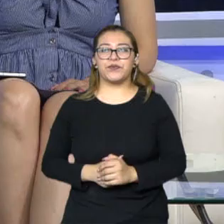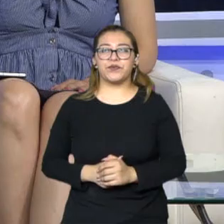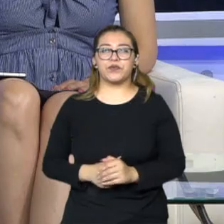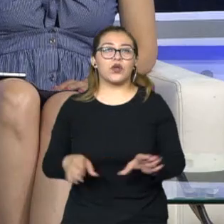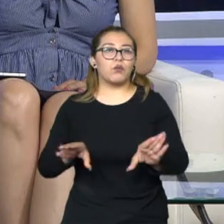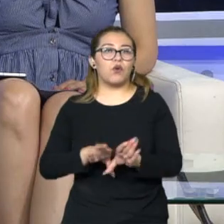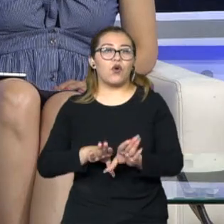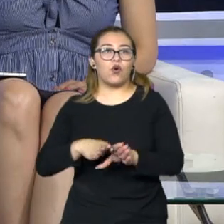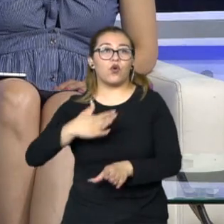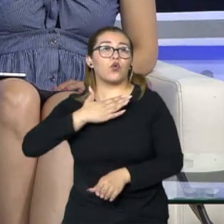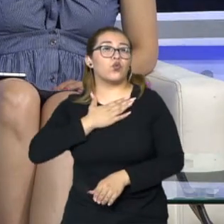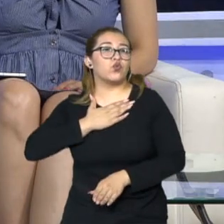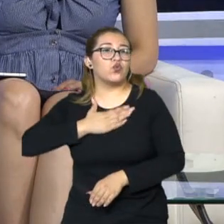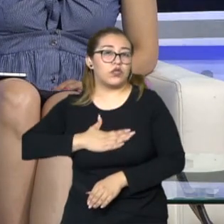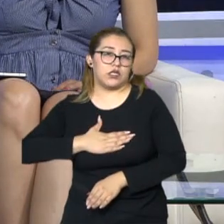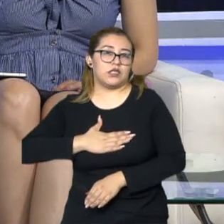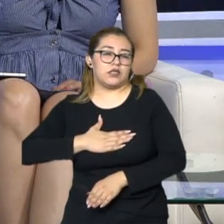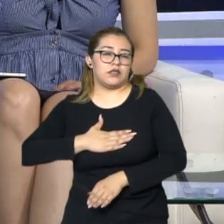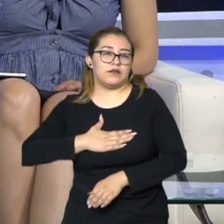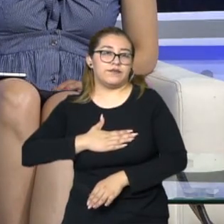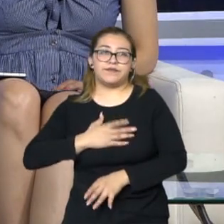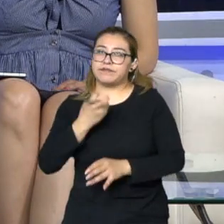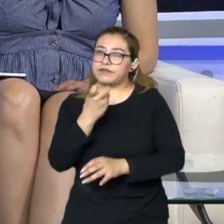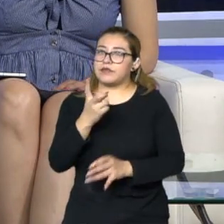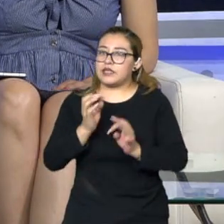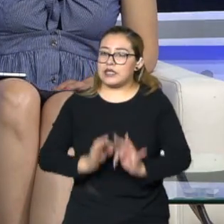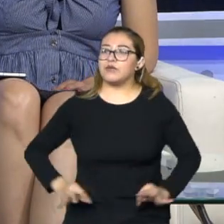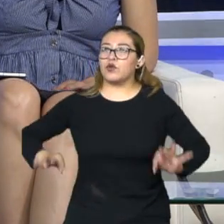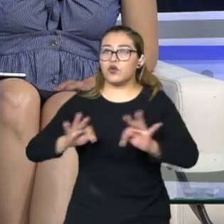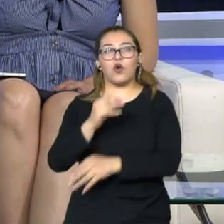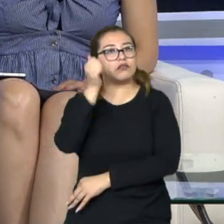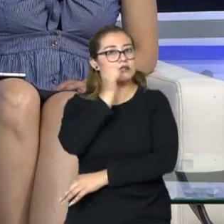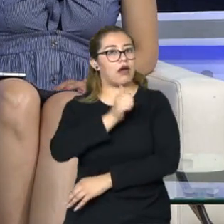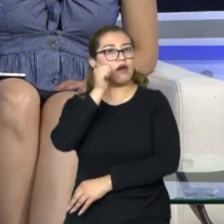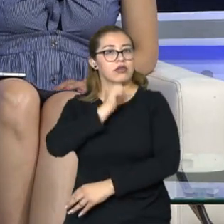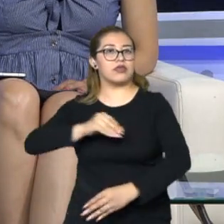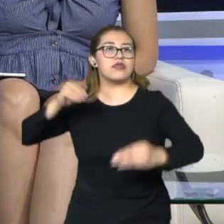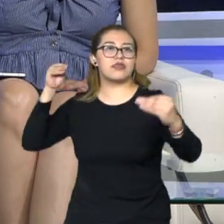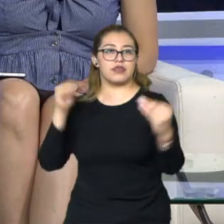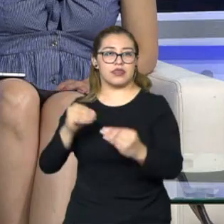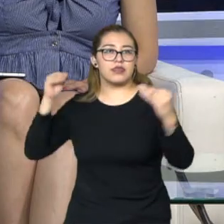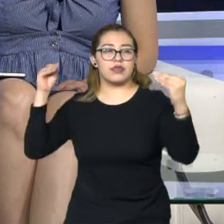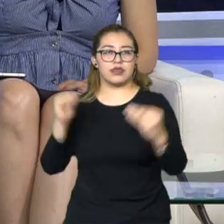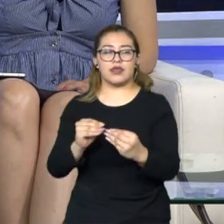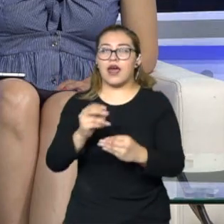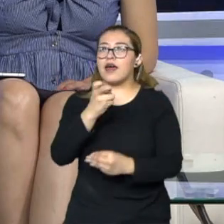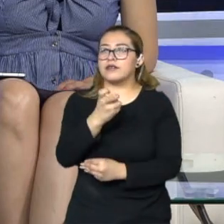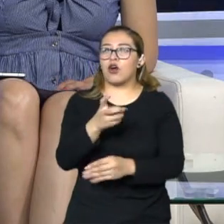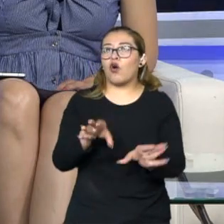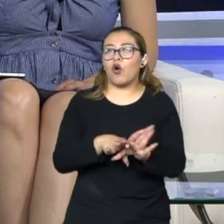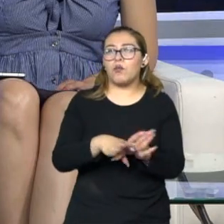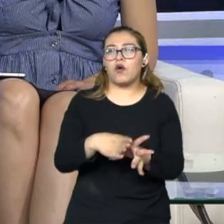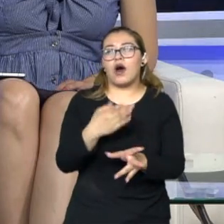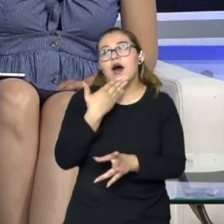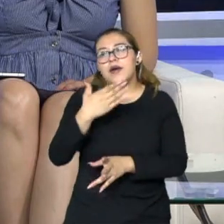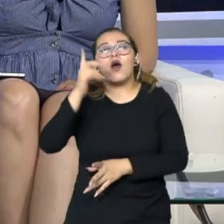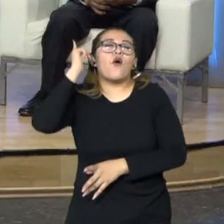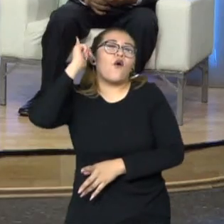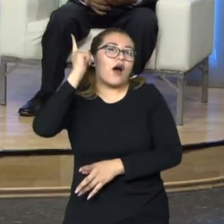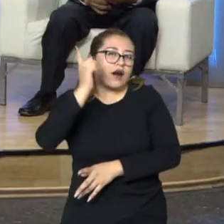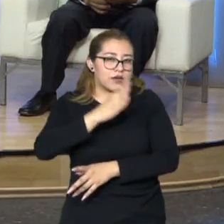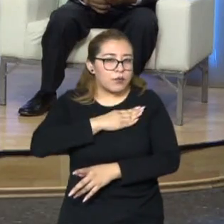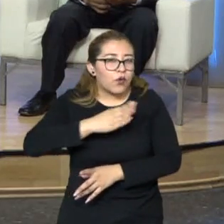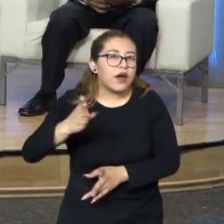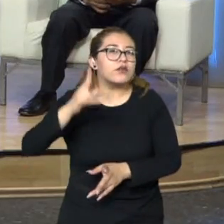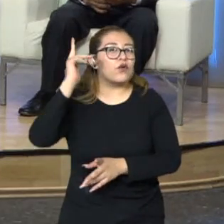Justicia es uno de mis puntos que siempre estoy debatiendo para con este tema, que no se queden en buenos deseos y también